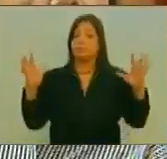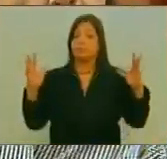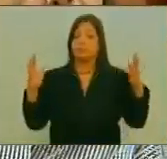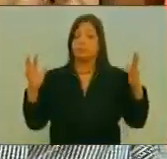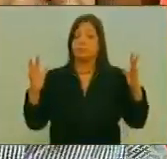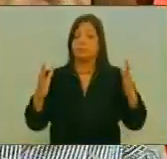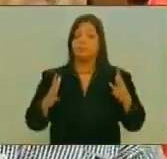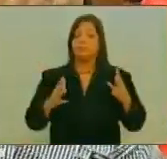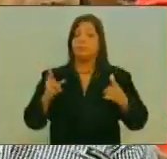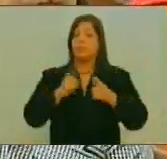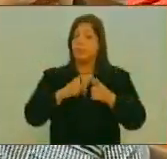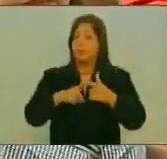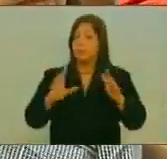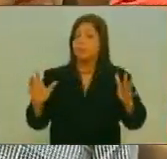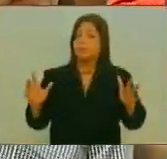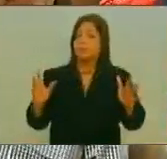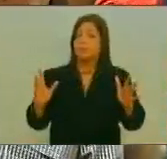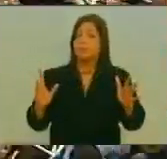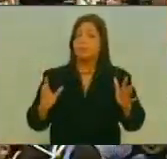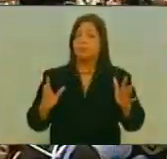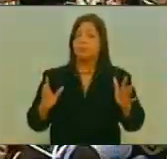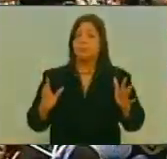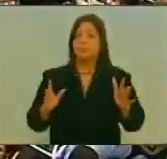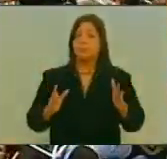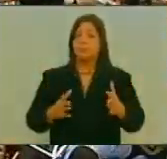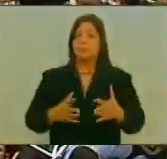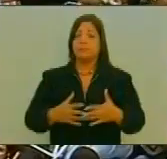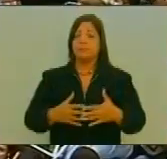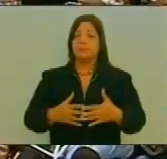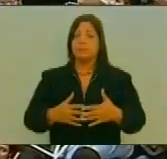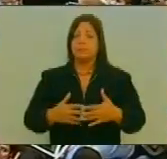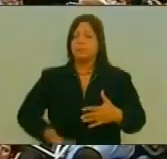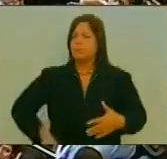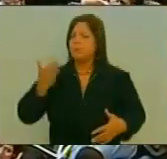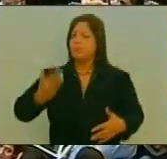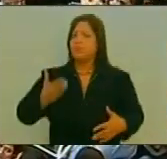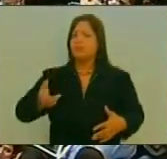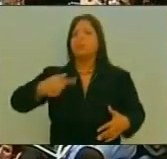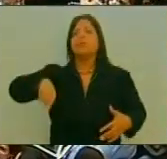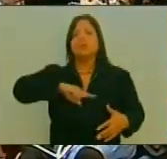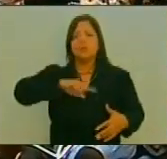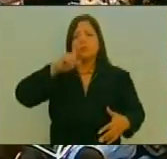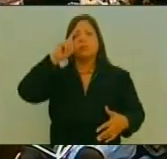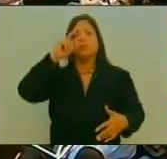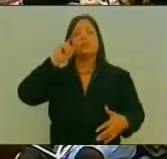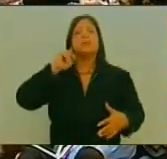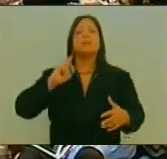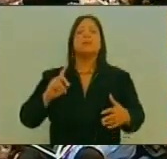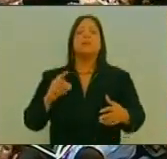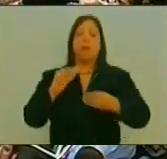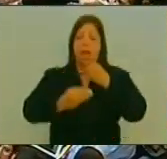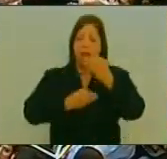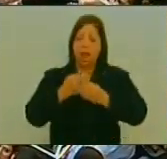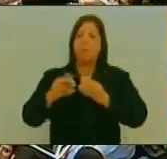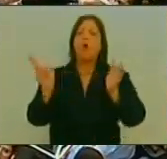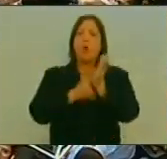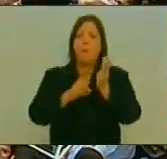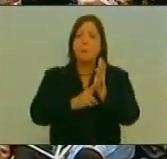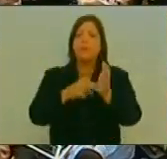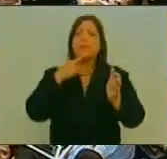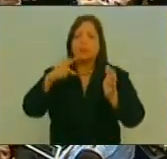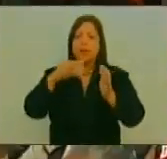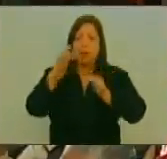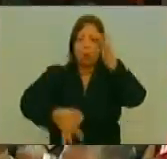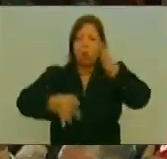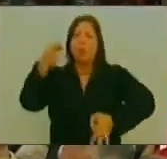Por tanto Es fundamental Que nosotros Hagamos cumplir El ordenamiento